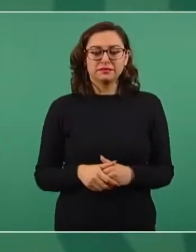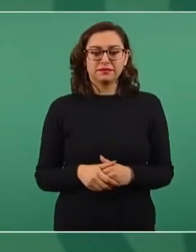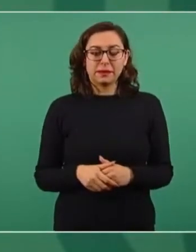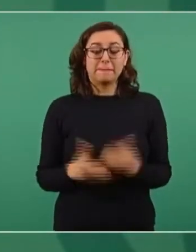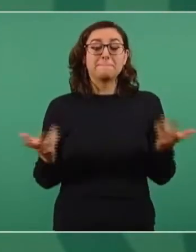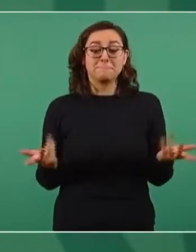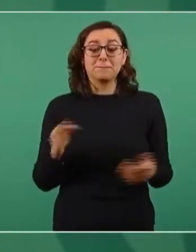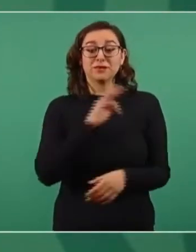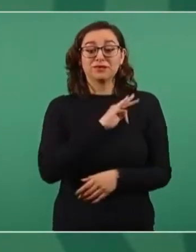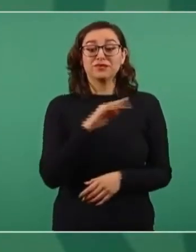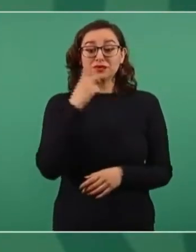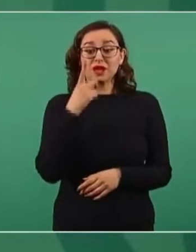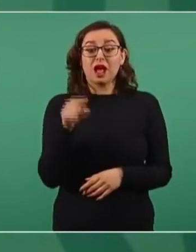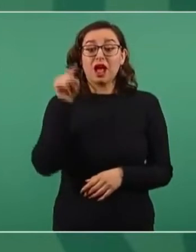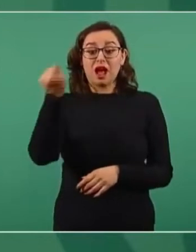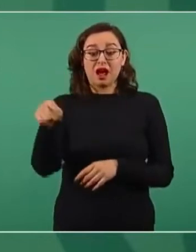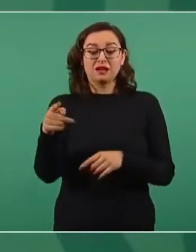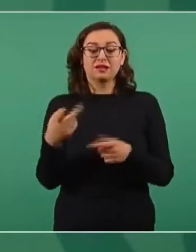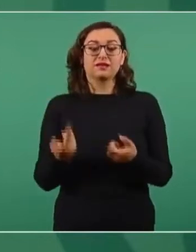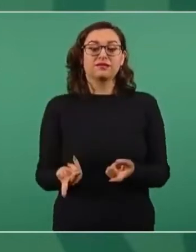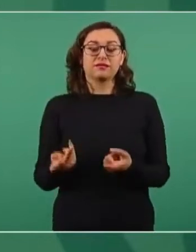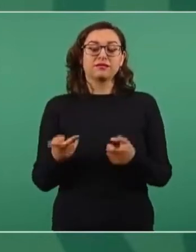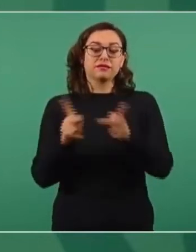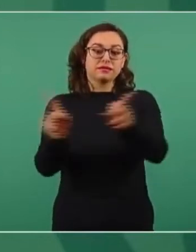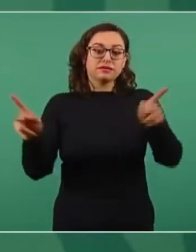tal vez puedo decir que en frente de la plaza principal